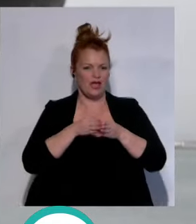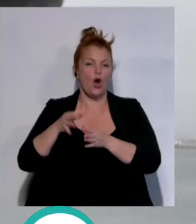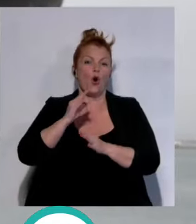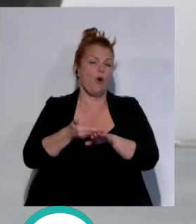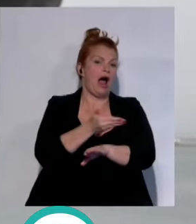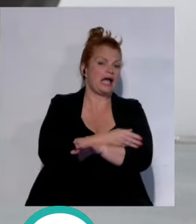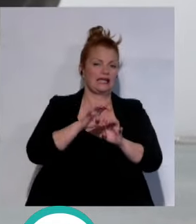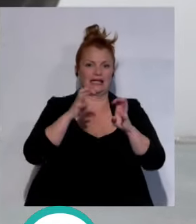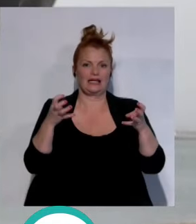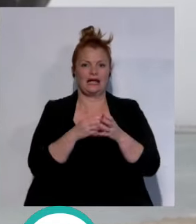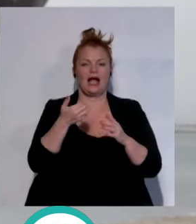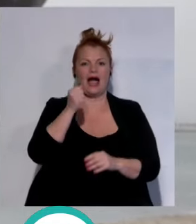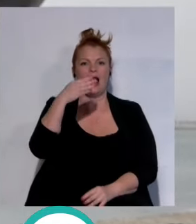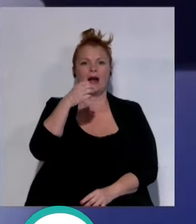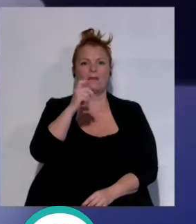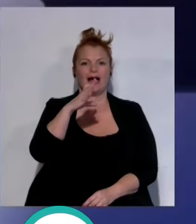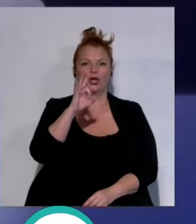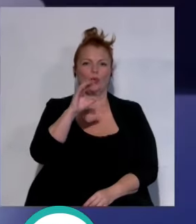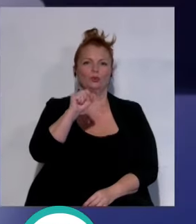internet en albarco.com